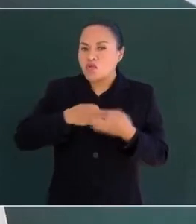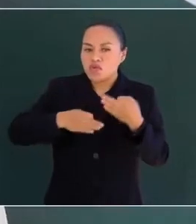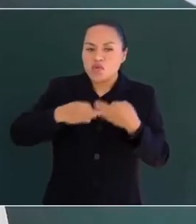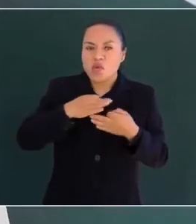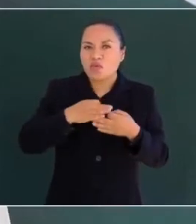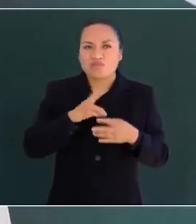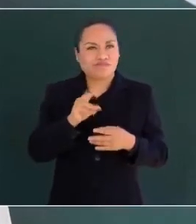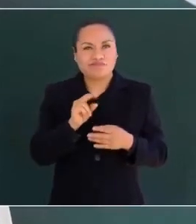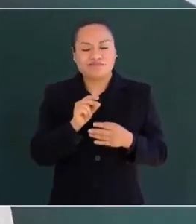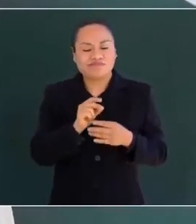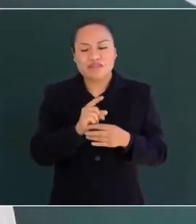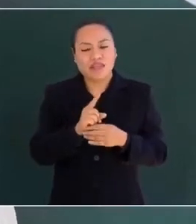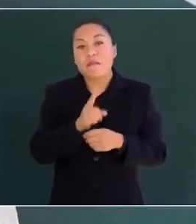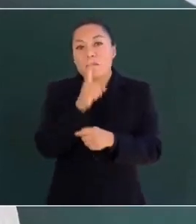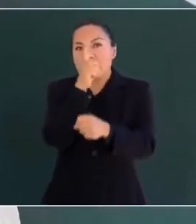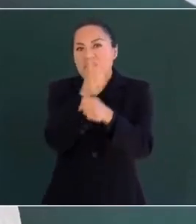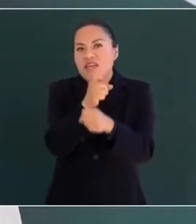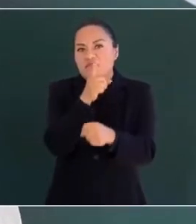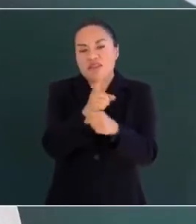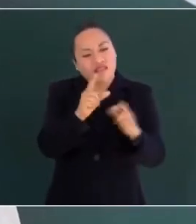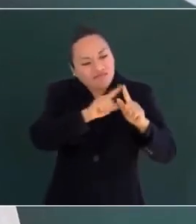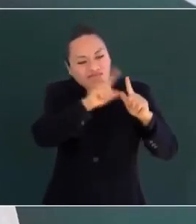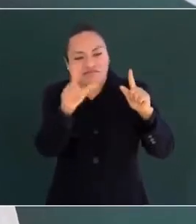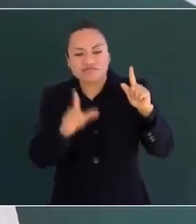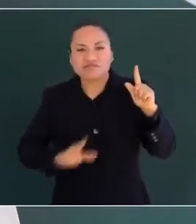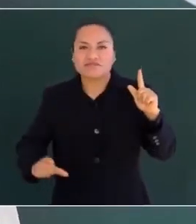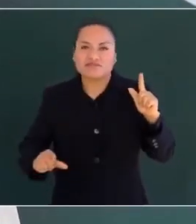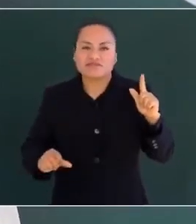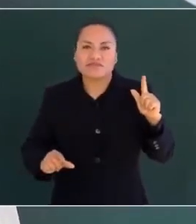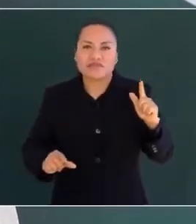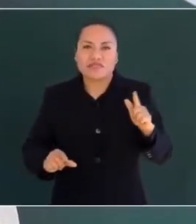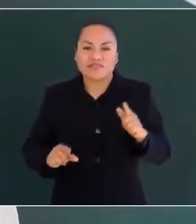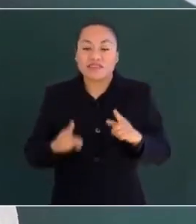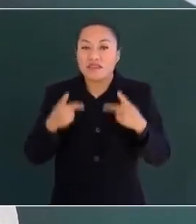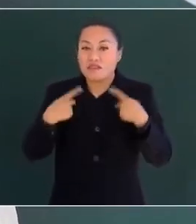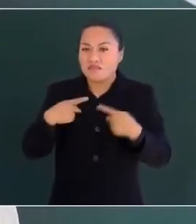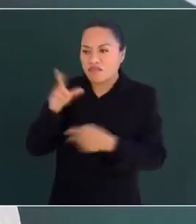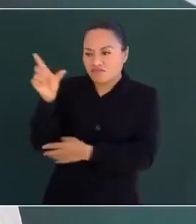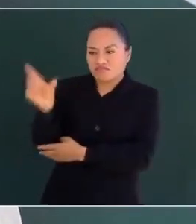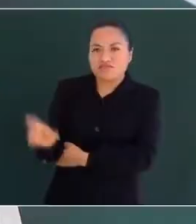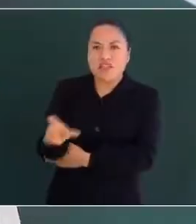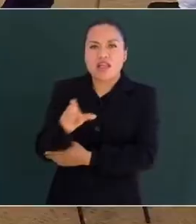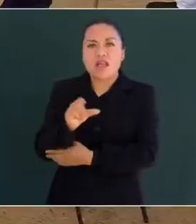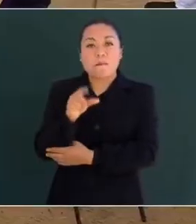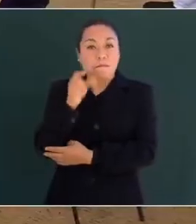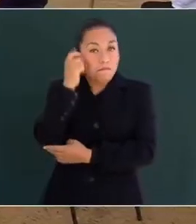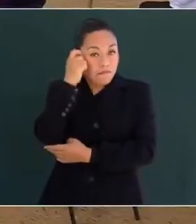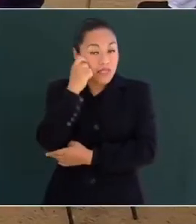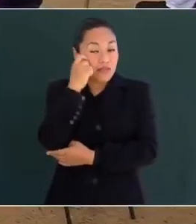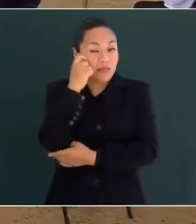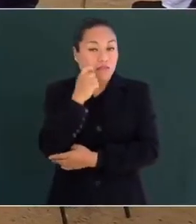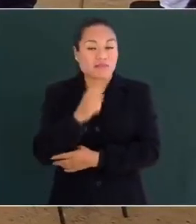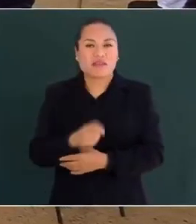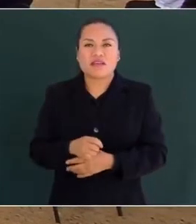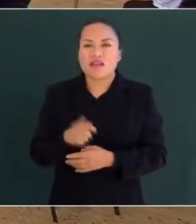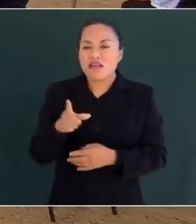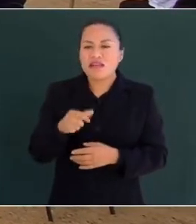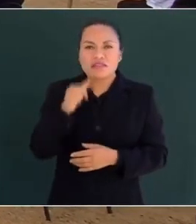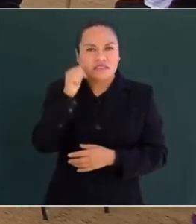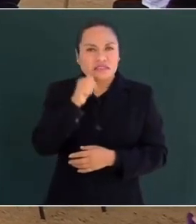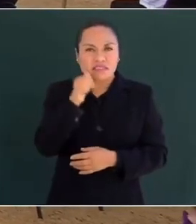todo la patria es primero. La figura de Vicente Guerrero Saldaña ha sido